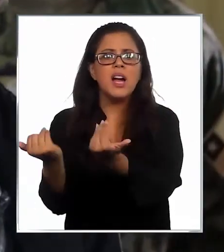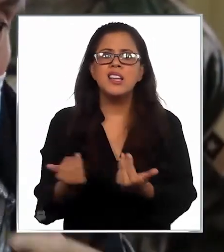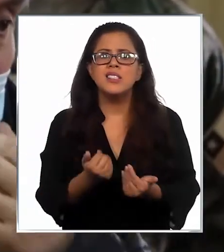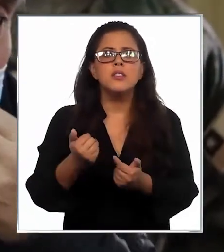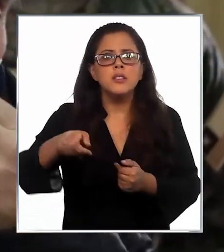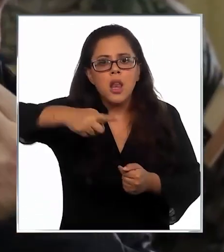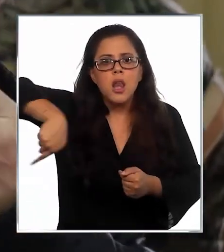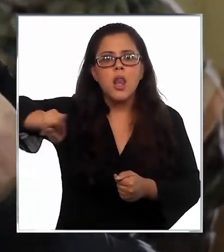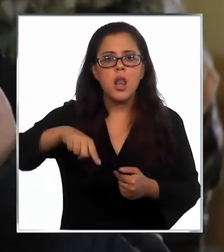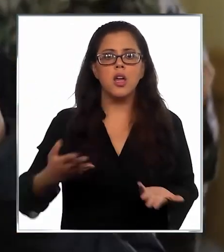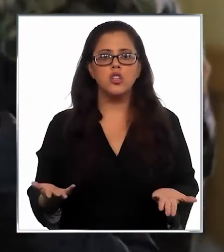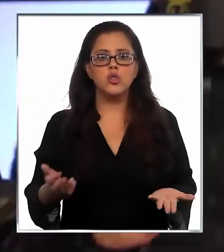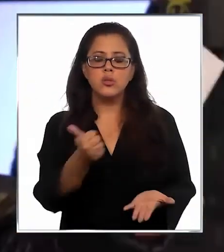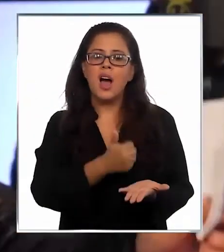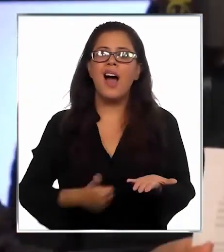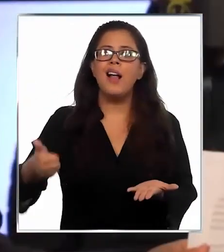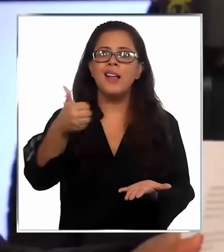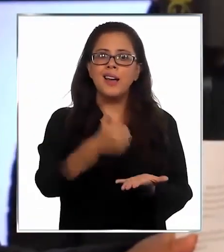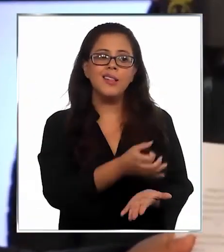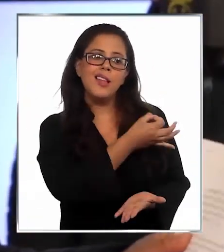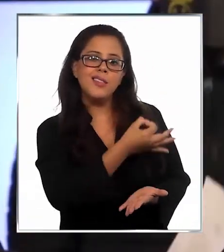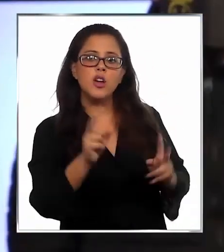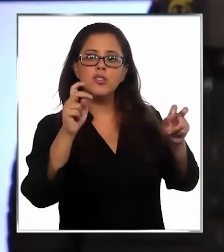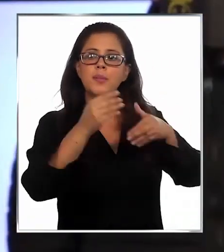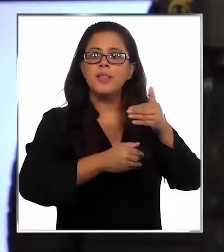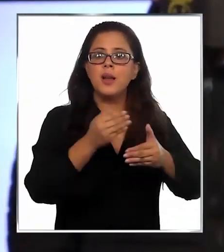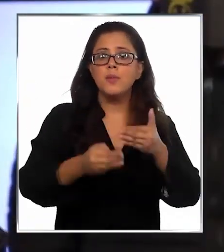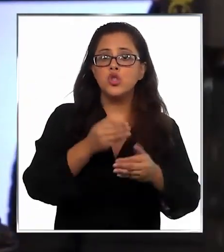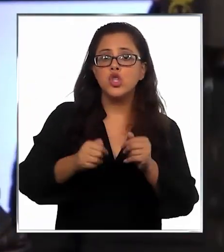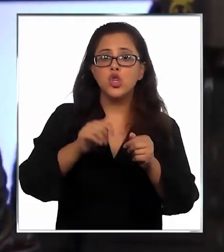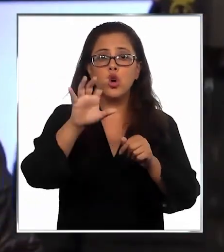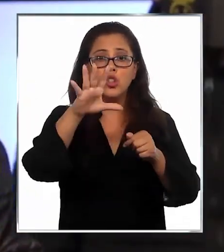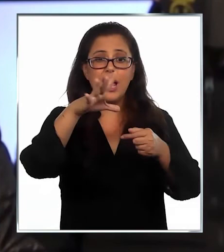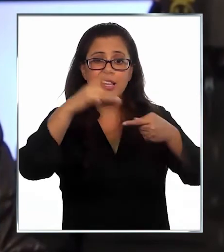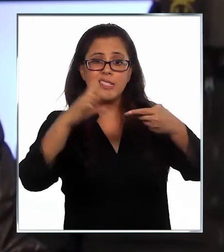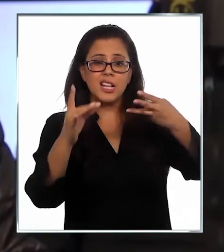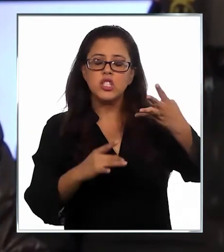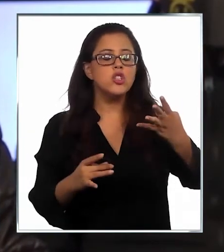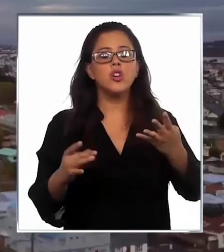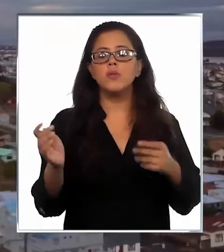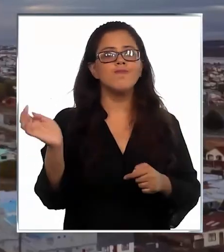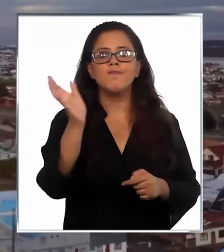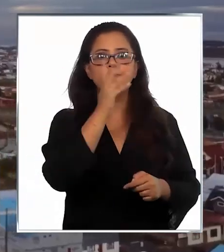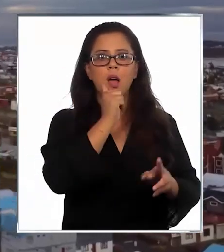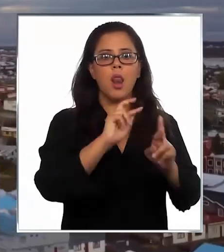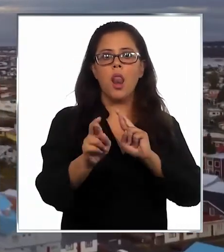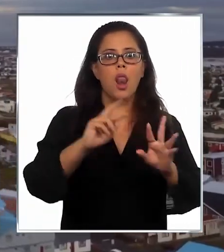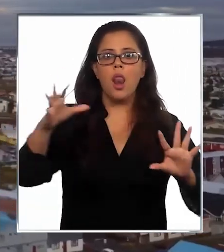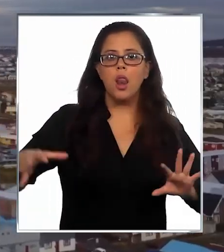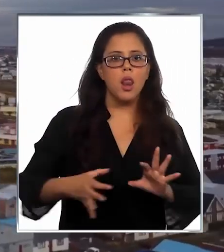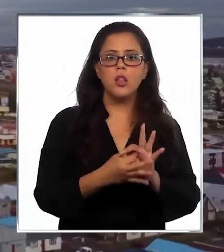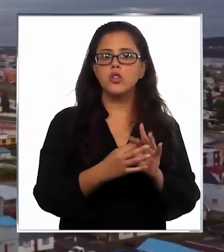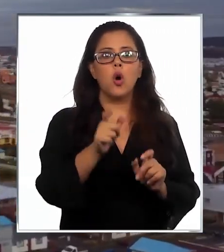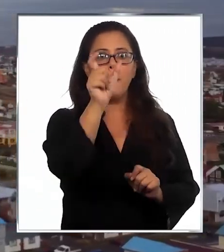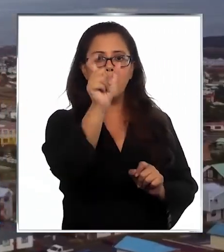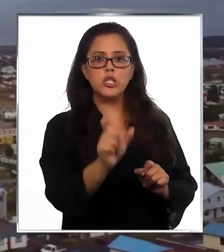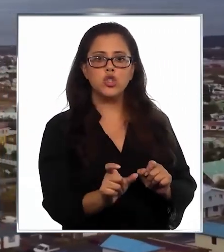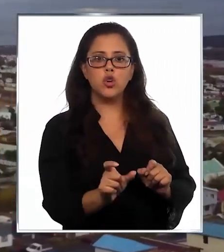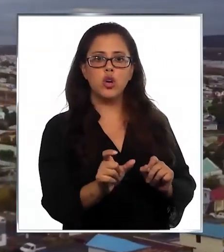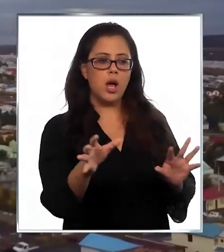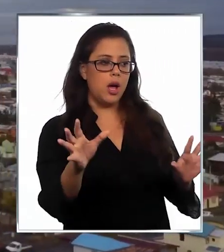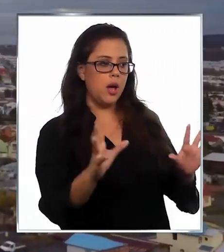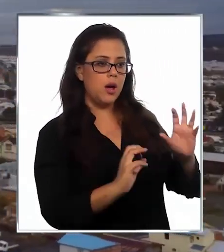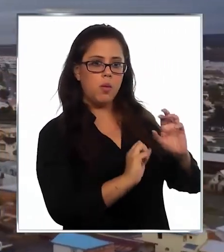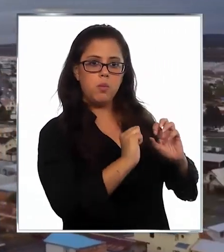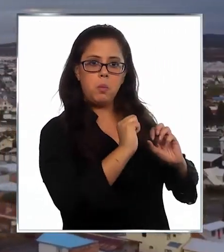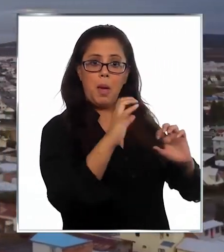El alcalde afirmó que en el proceso de la licitación no tuvo ningún tipo de relación con alguna persona ligada a la empresa